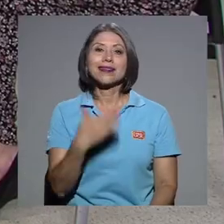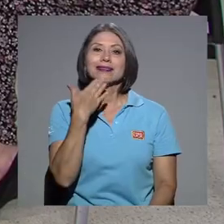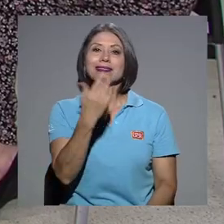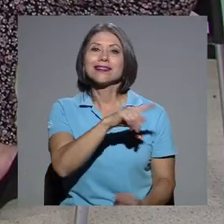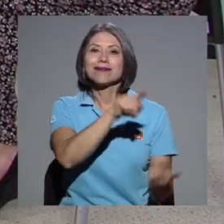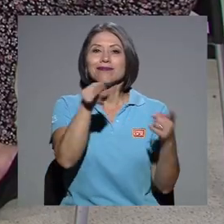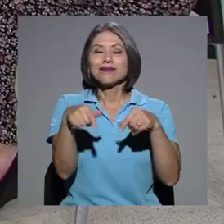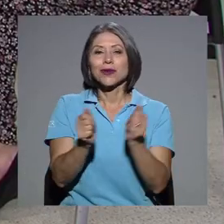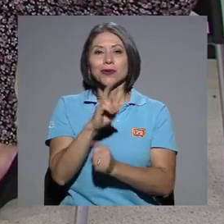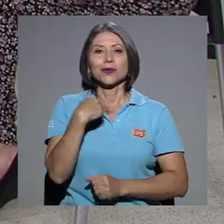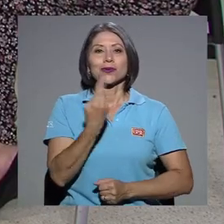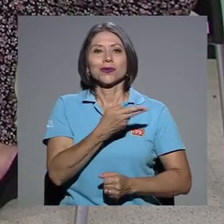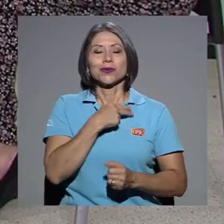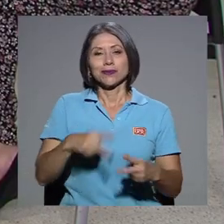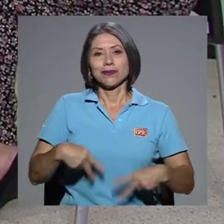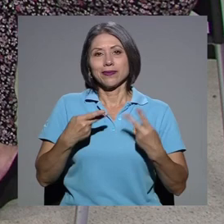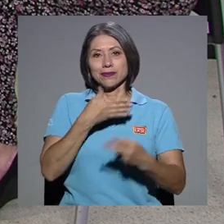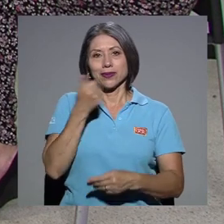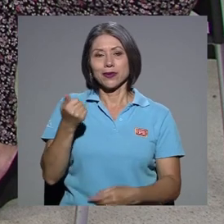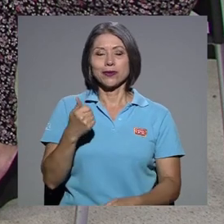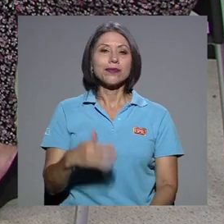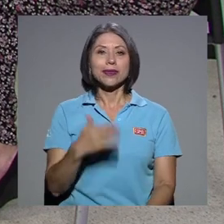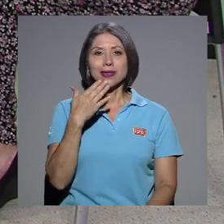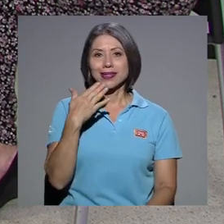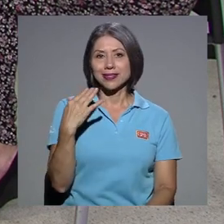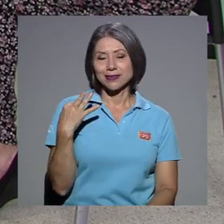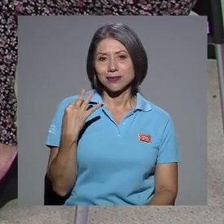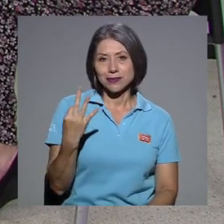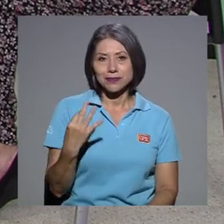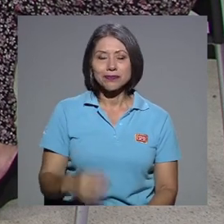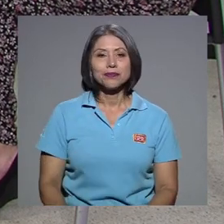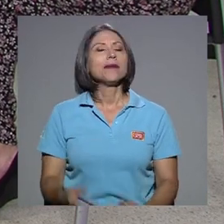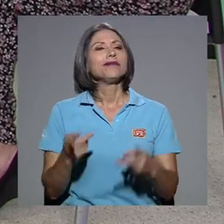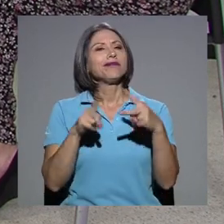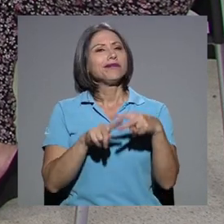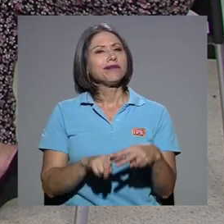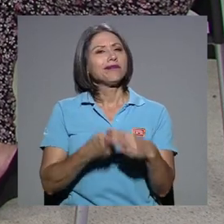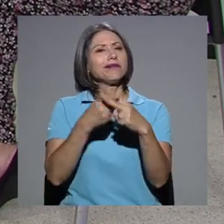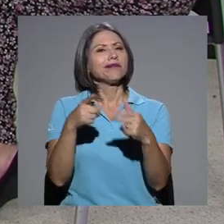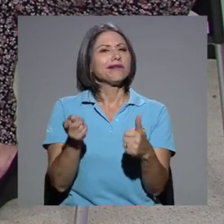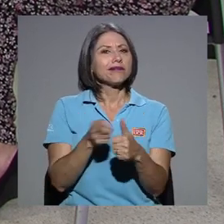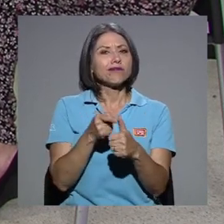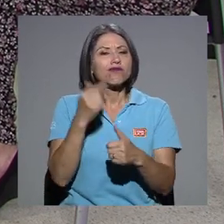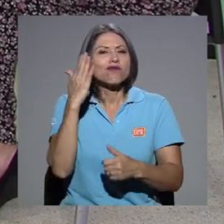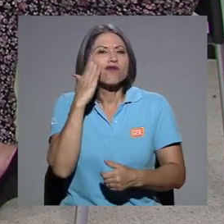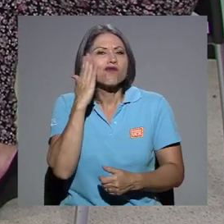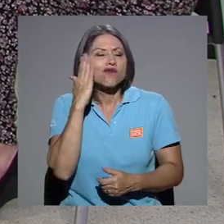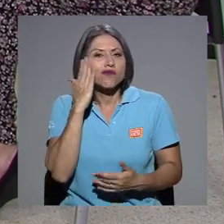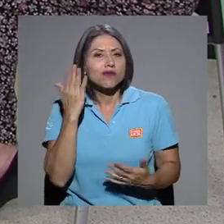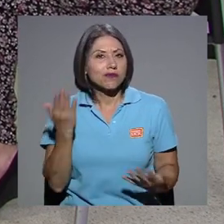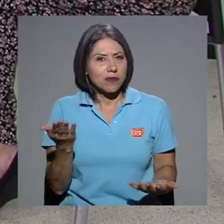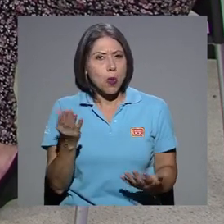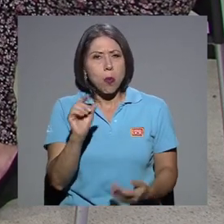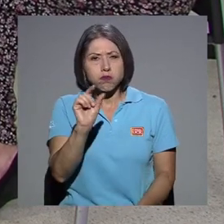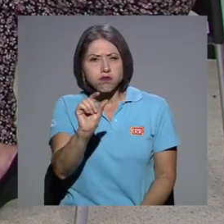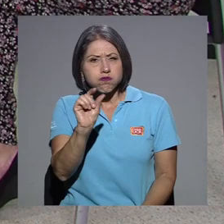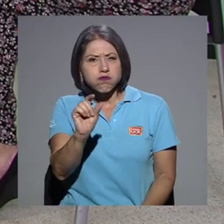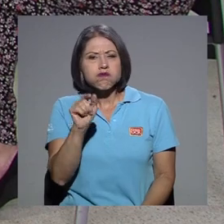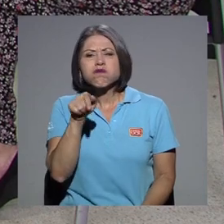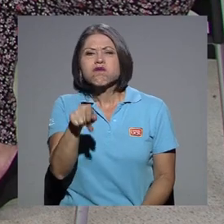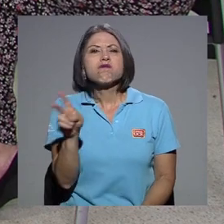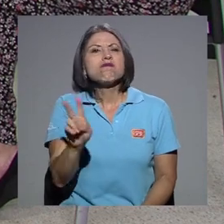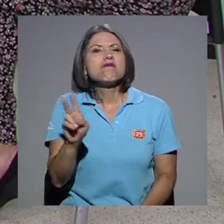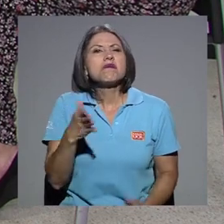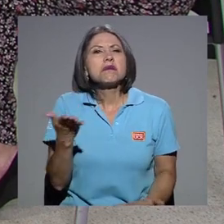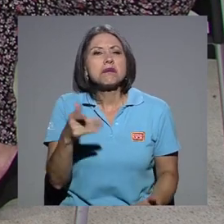Muchas gracias por estar con nosotros en Vivir Mejor. Gracias por la invitación. Comencemos primero por conocer un poquitito, digamos,